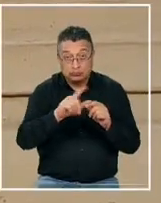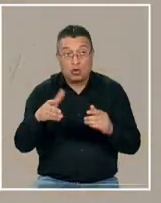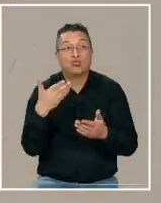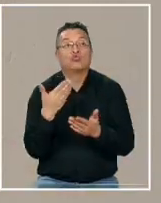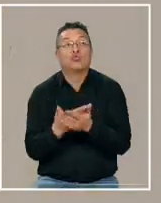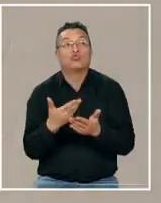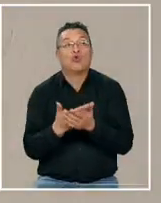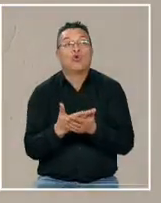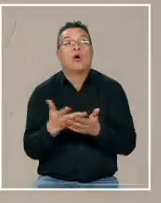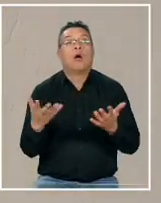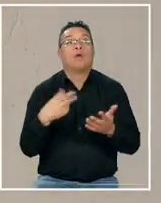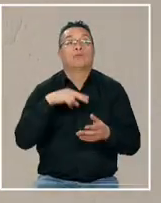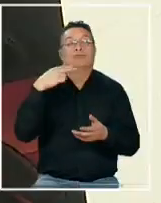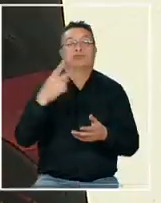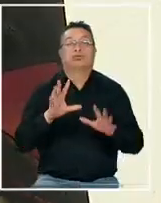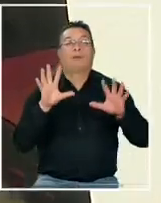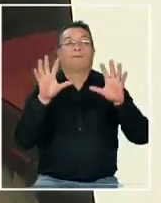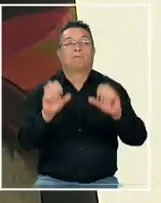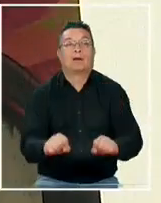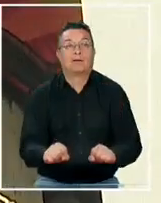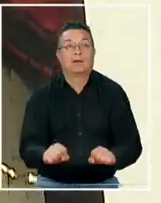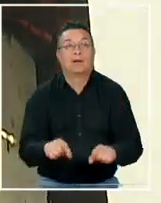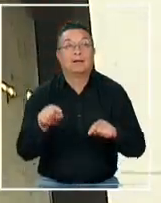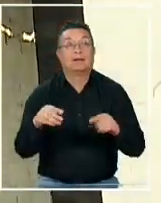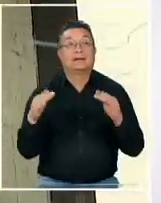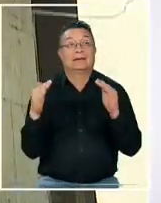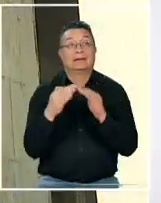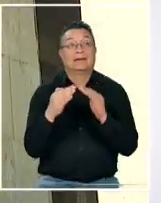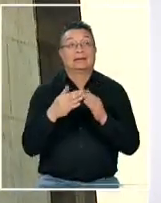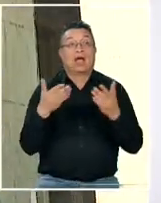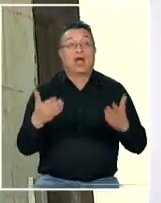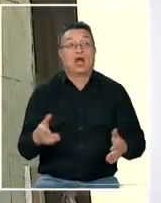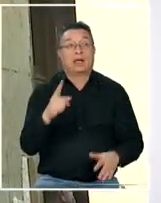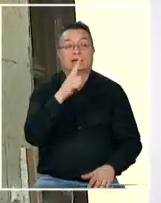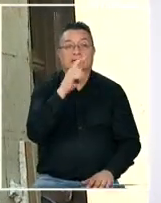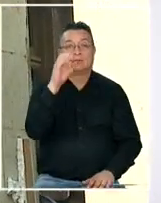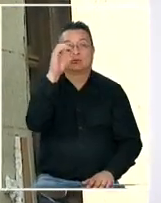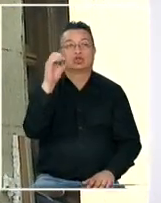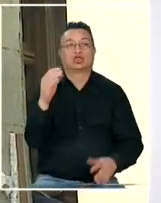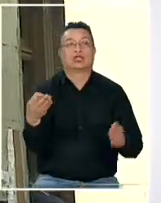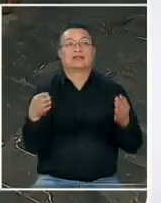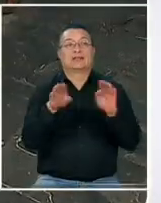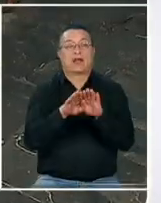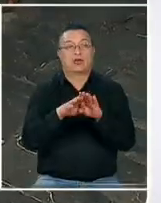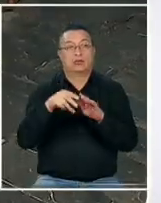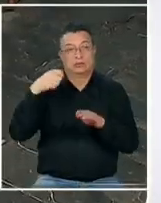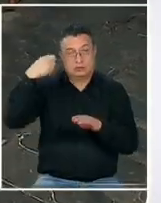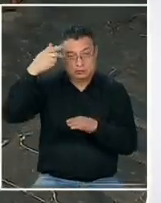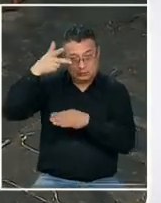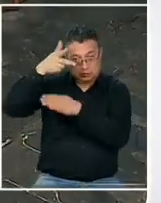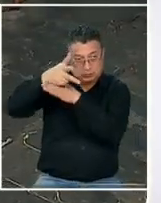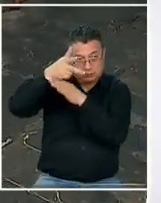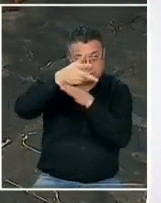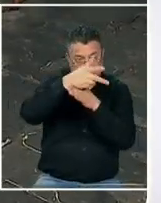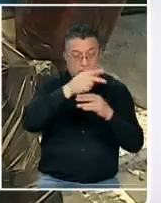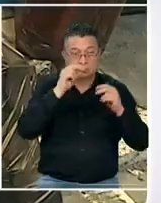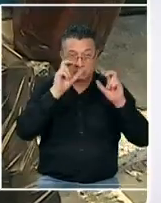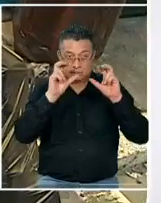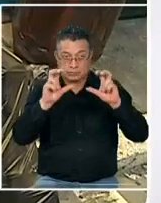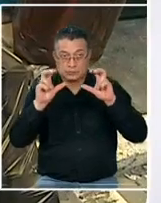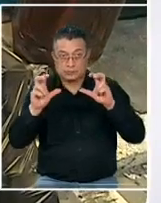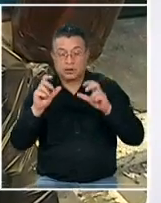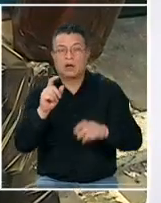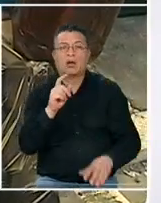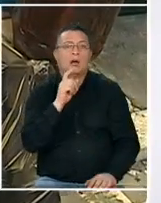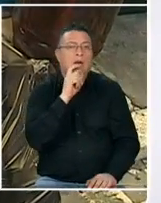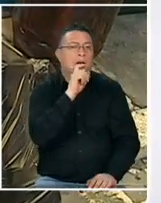aprovechó para apropiarse del lugar ahora la vivienda estará totalmente cerrada y con un circuito de cámaras para su vigilancia pero